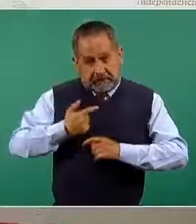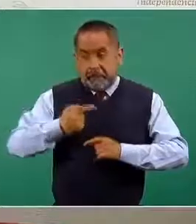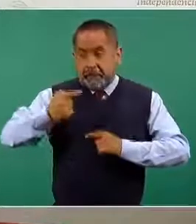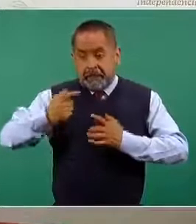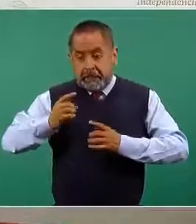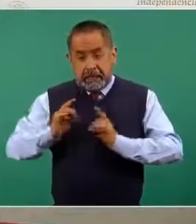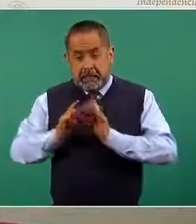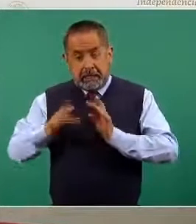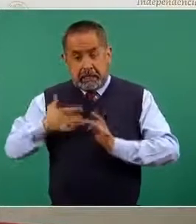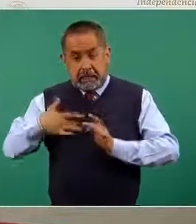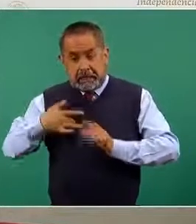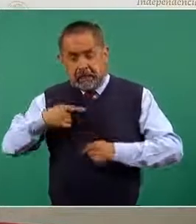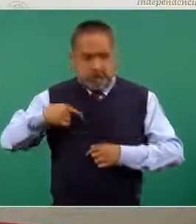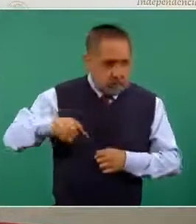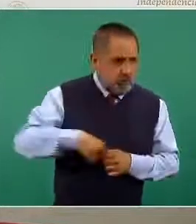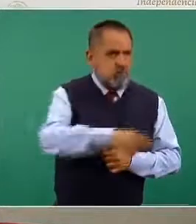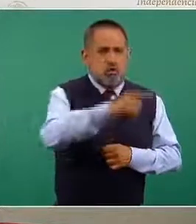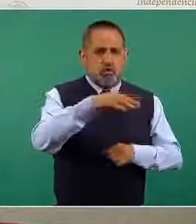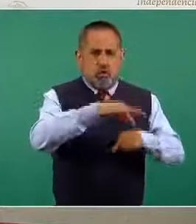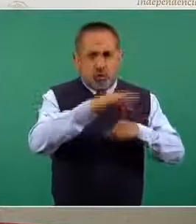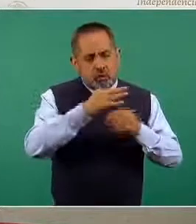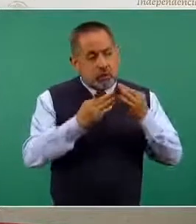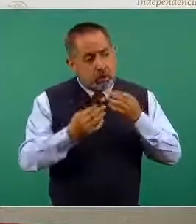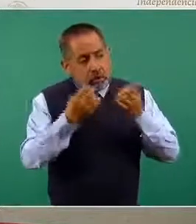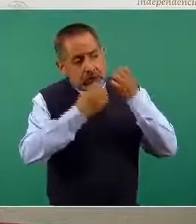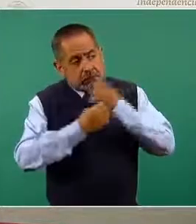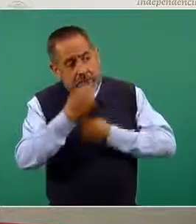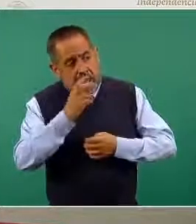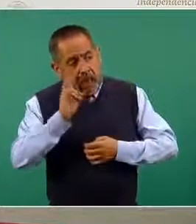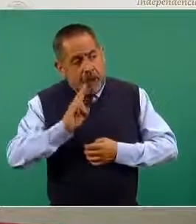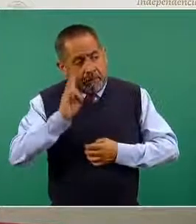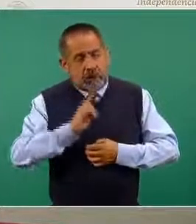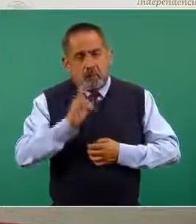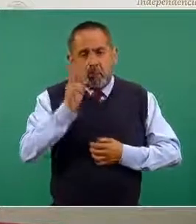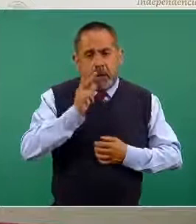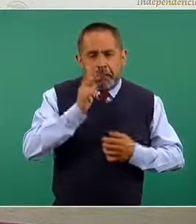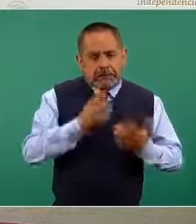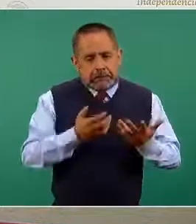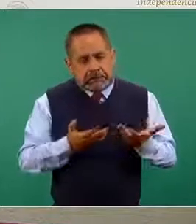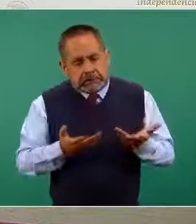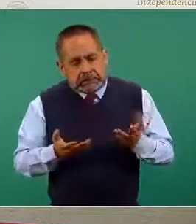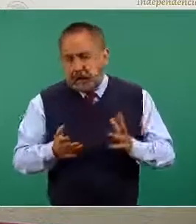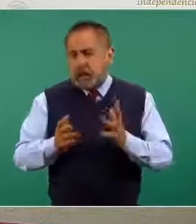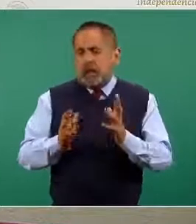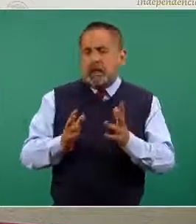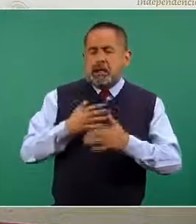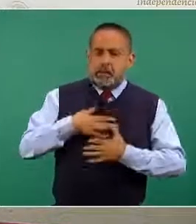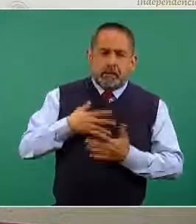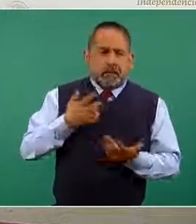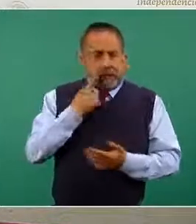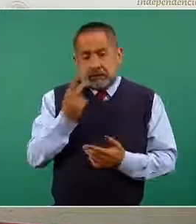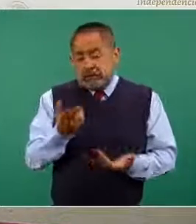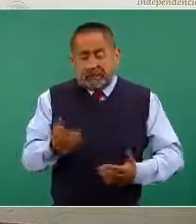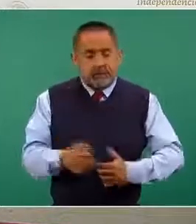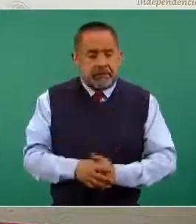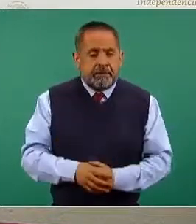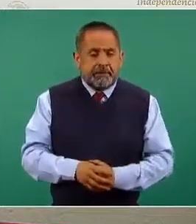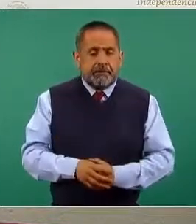por parte de algún profesional de la salud en caso de que así se requiera.